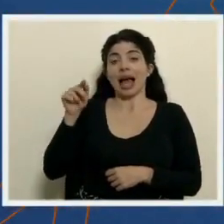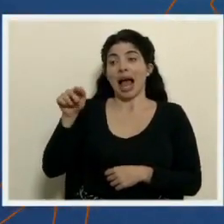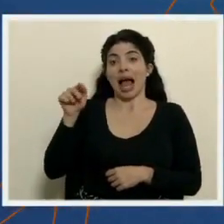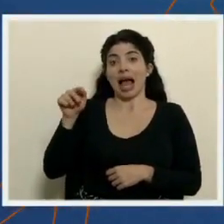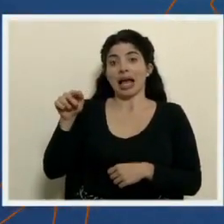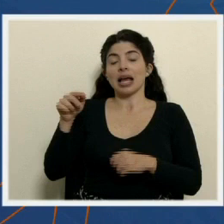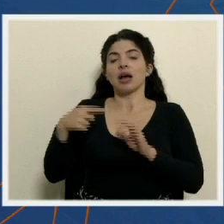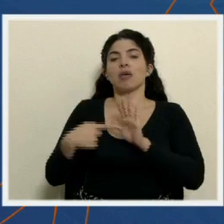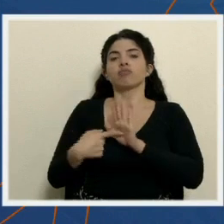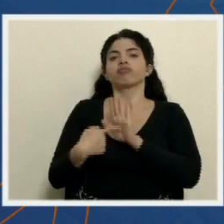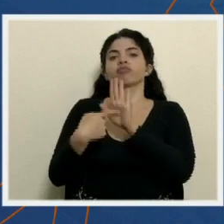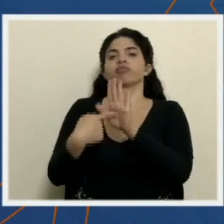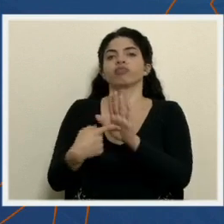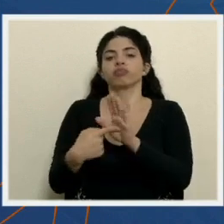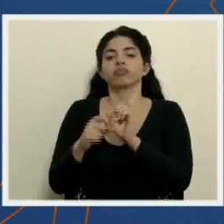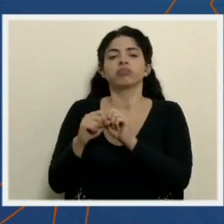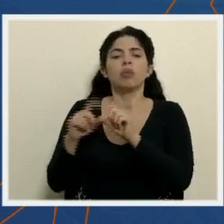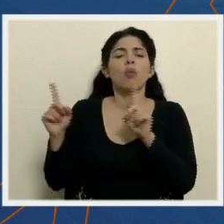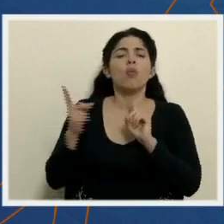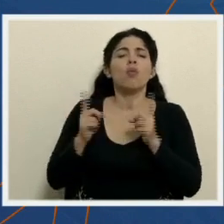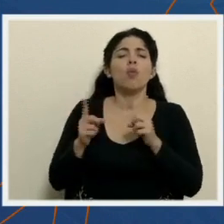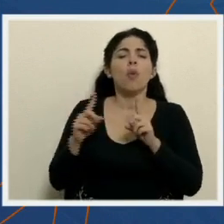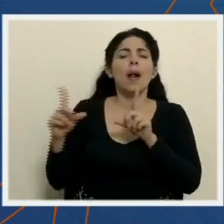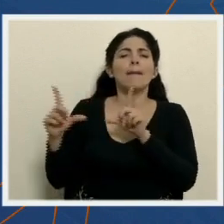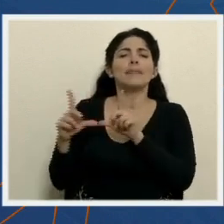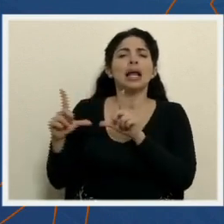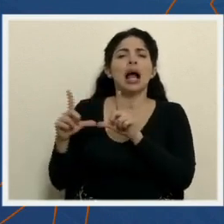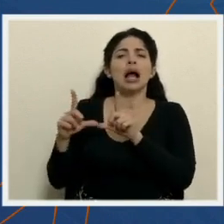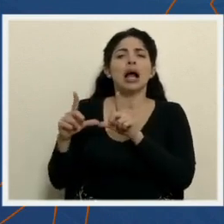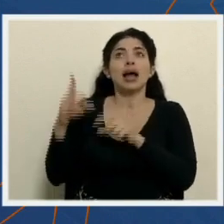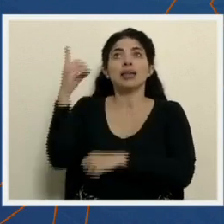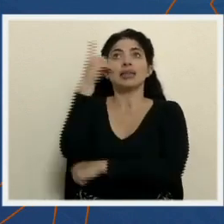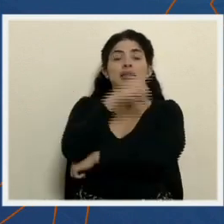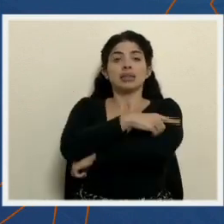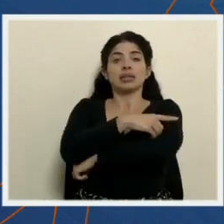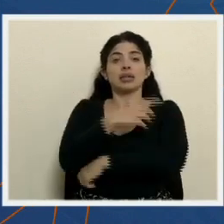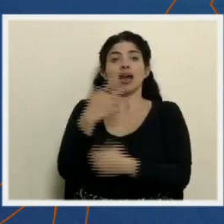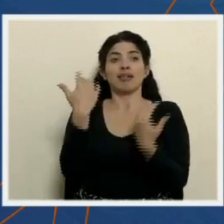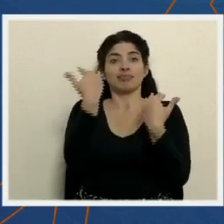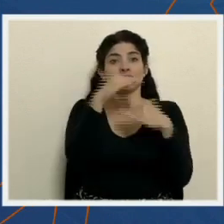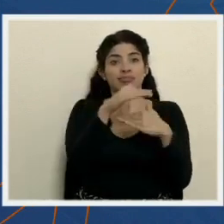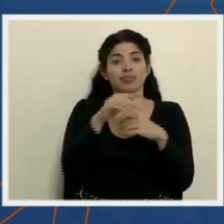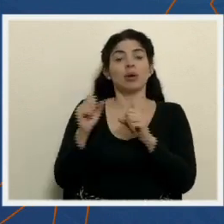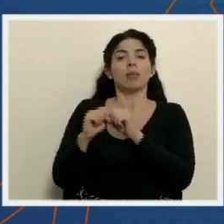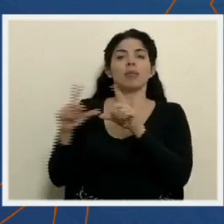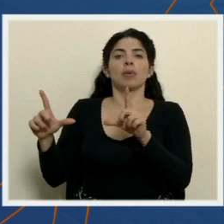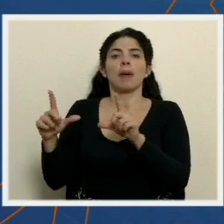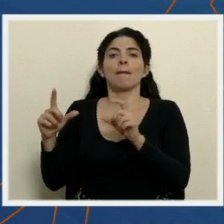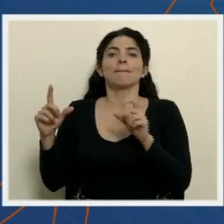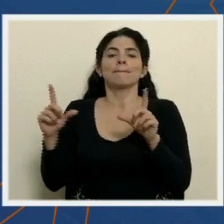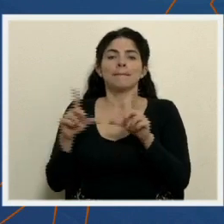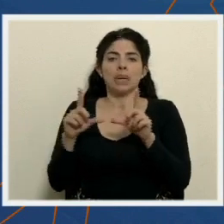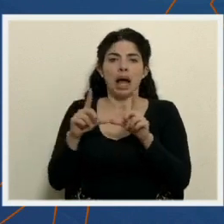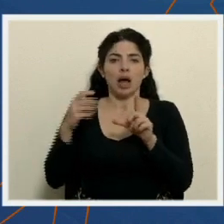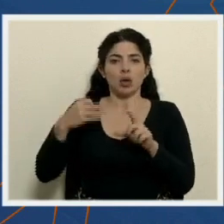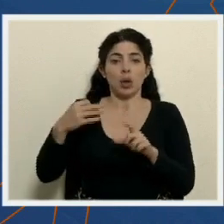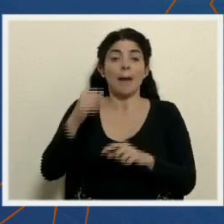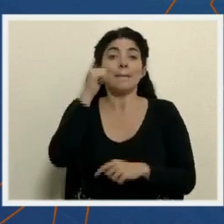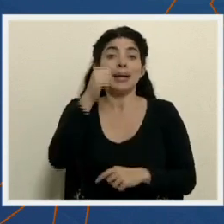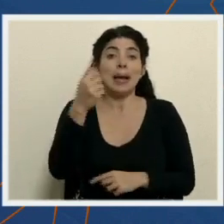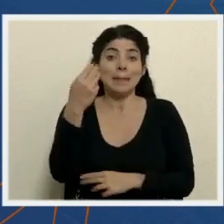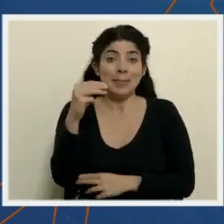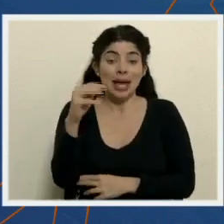el tipo de placa que circula ese día de acuerdo con la restricción vehicular sanitaria. Para mañana